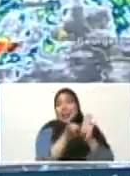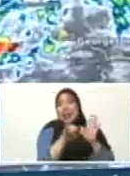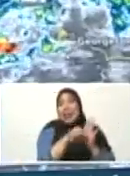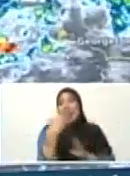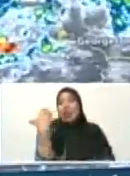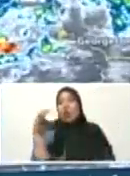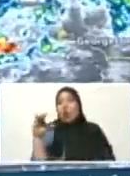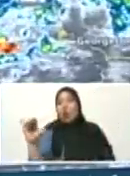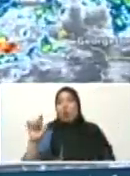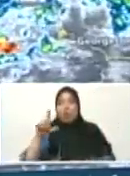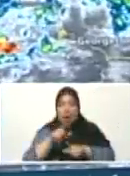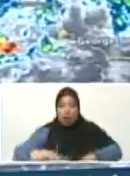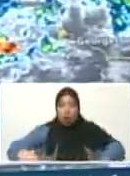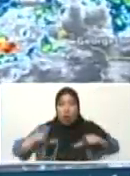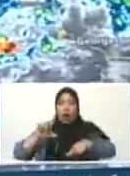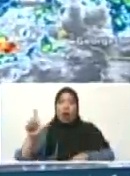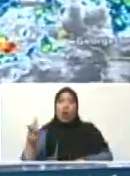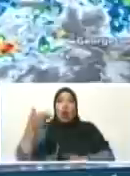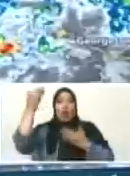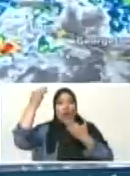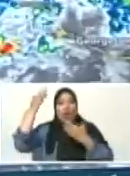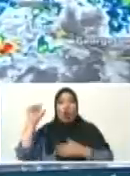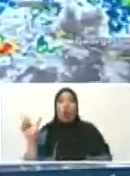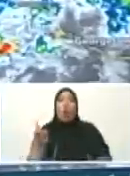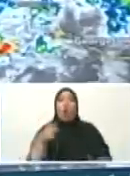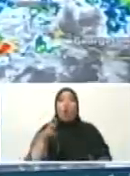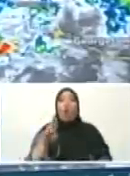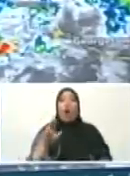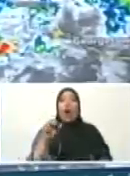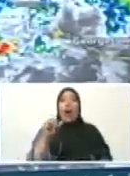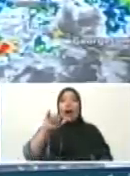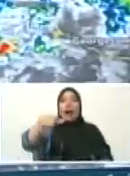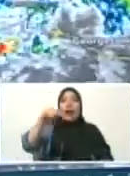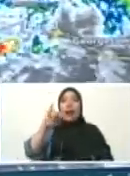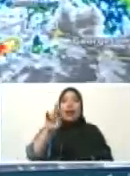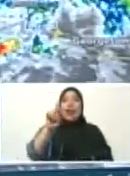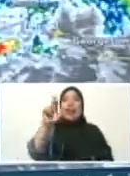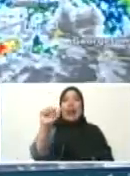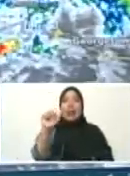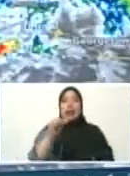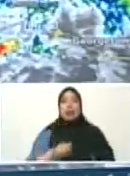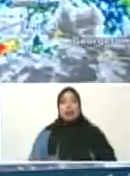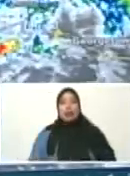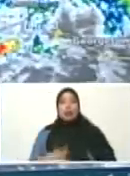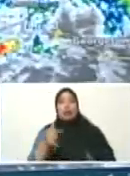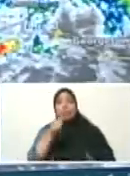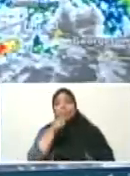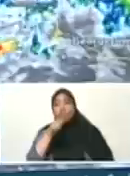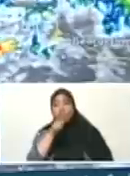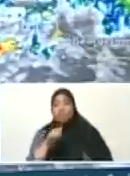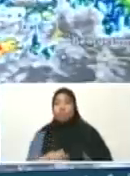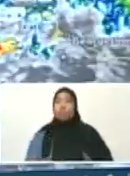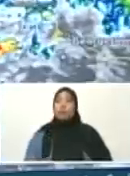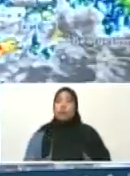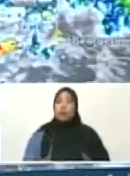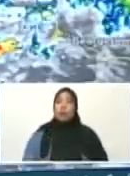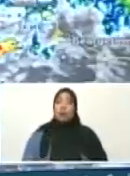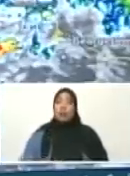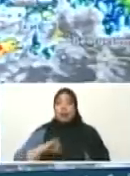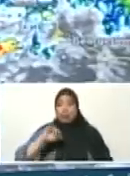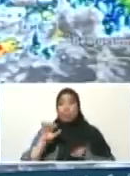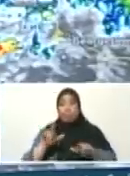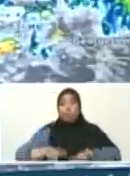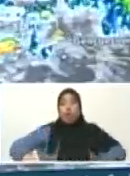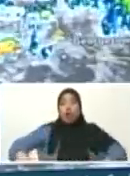sale de Venezuela en la tarde del jueves. Va a golpear fuerte a La Guajira. La Guajira, que es un